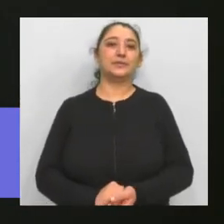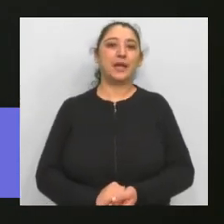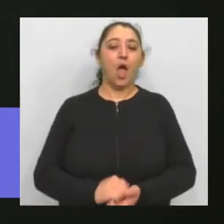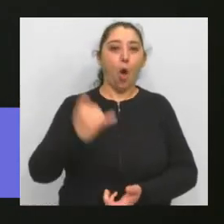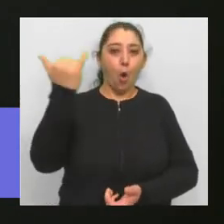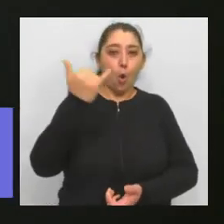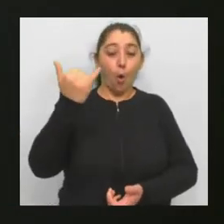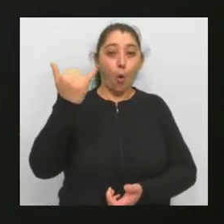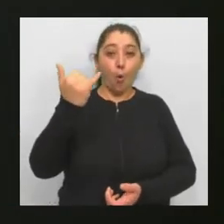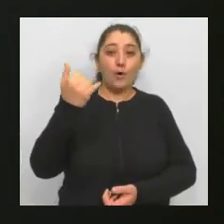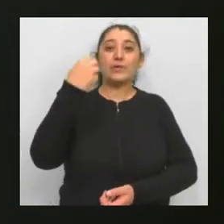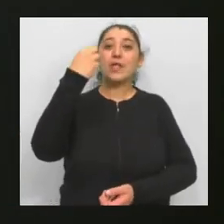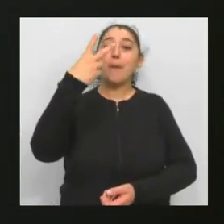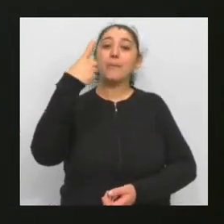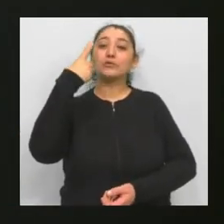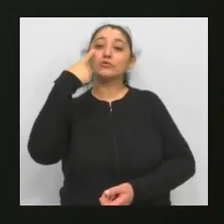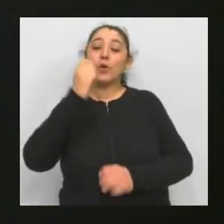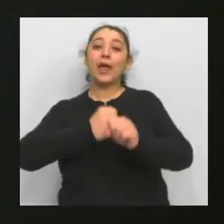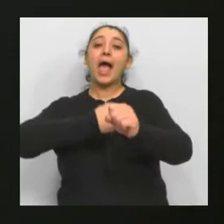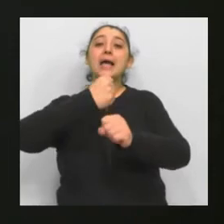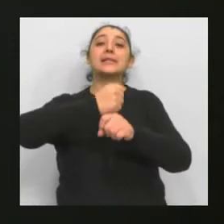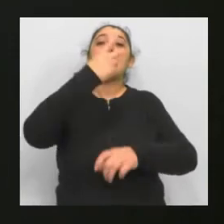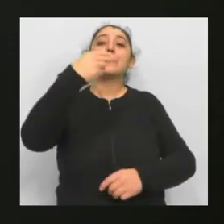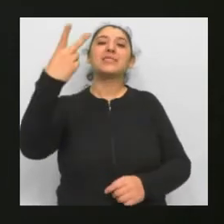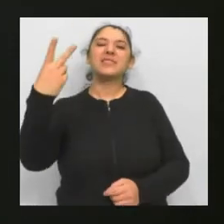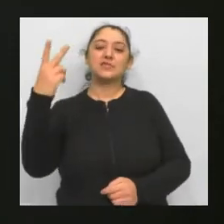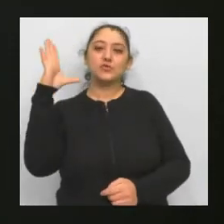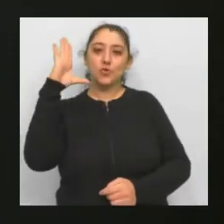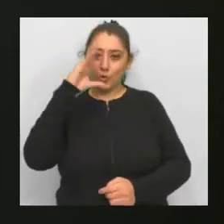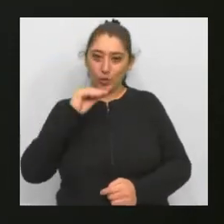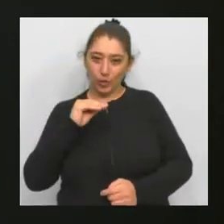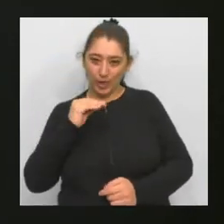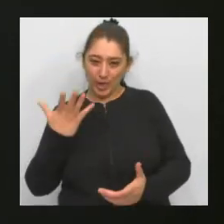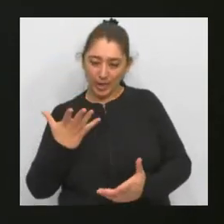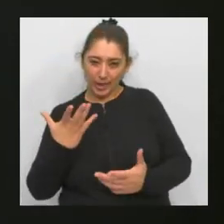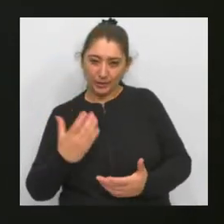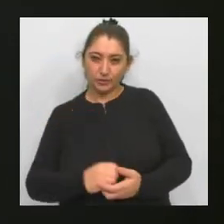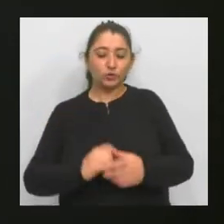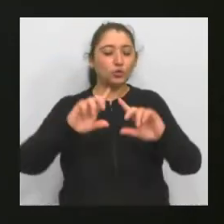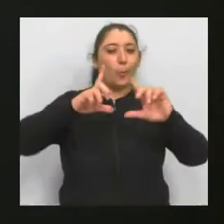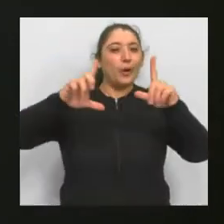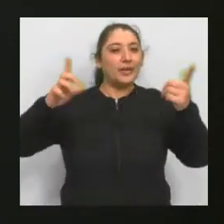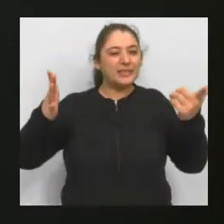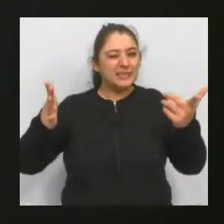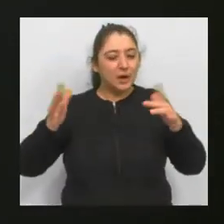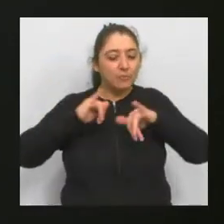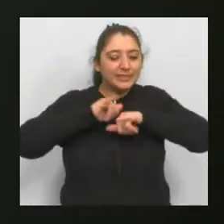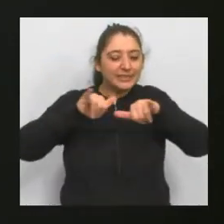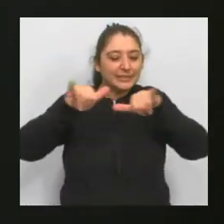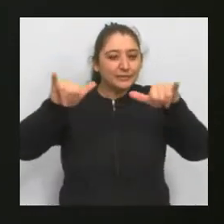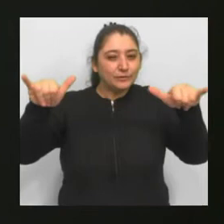los días jueves de 21 a 22 horas, que es un programa desde la Secretaría para difundir los autores